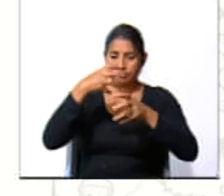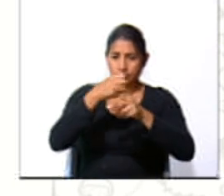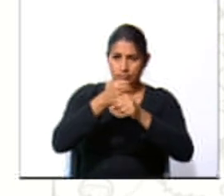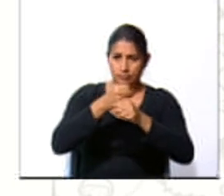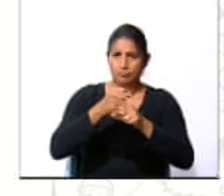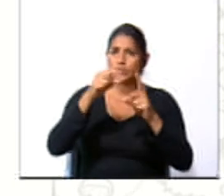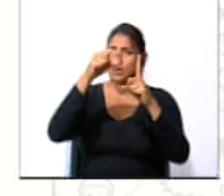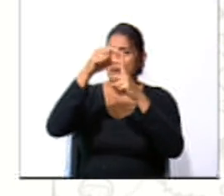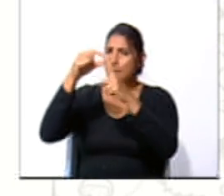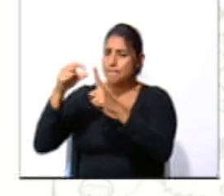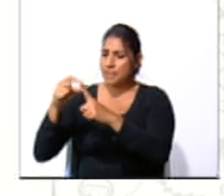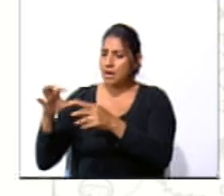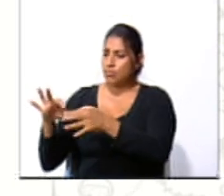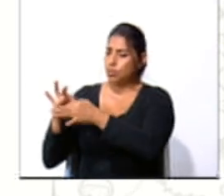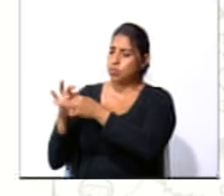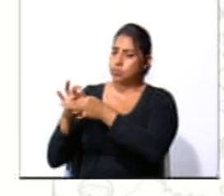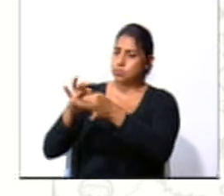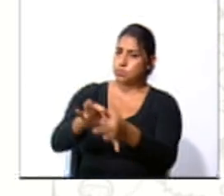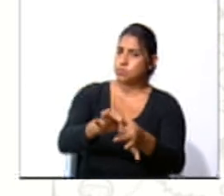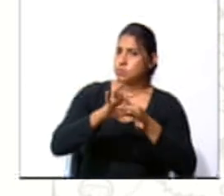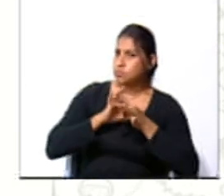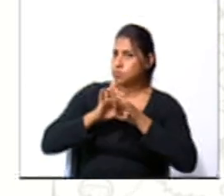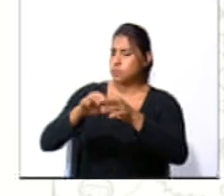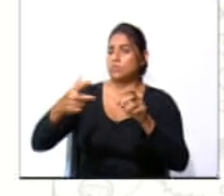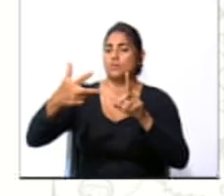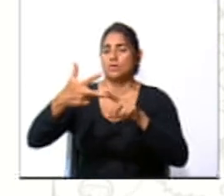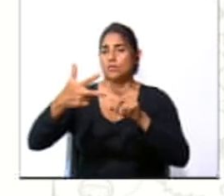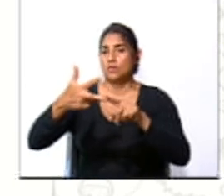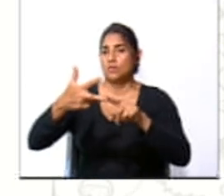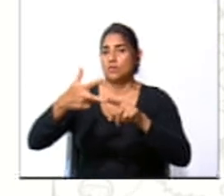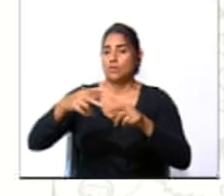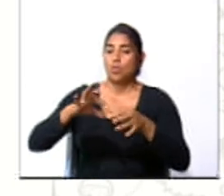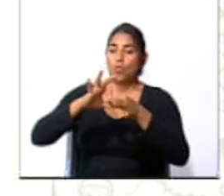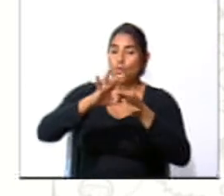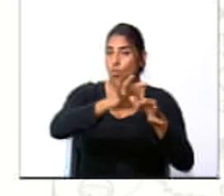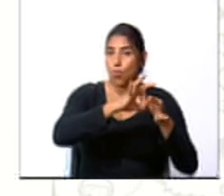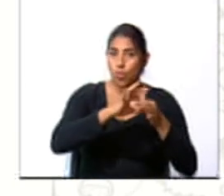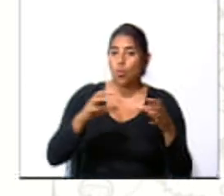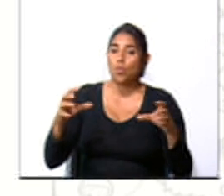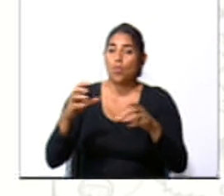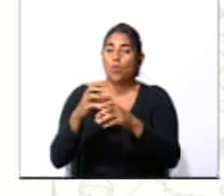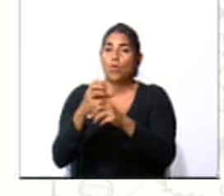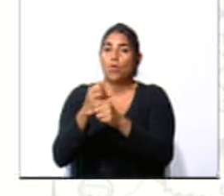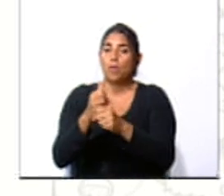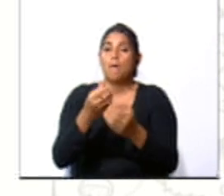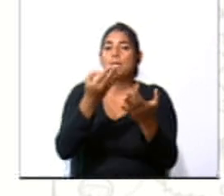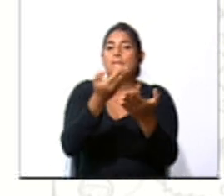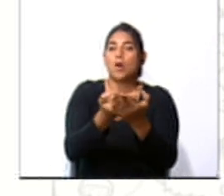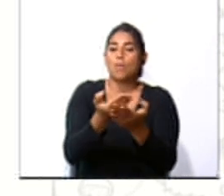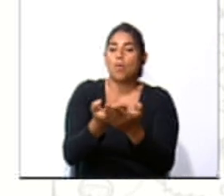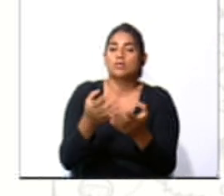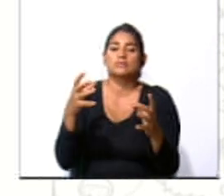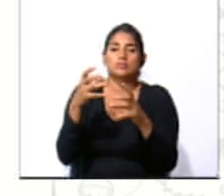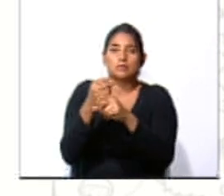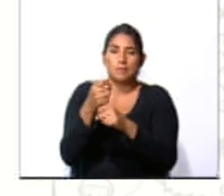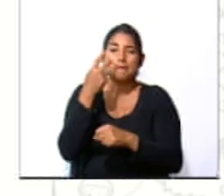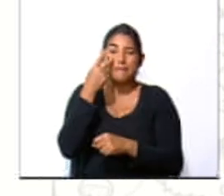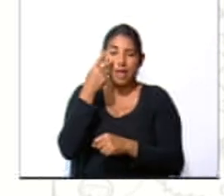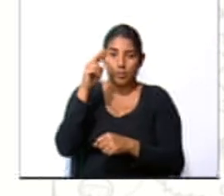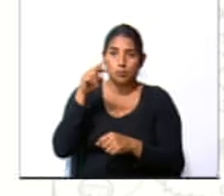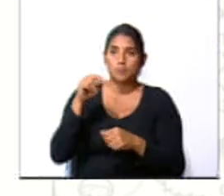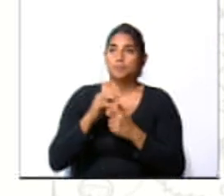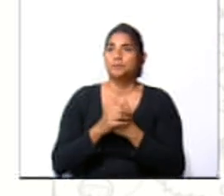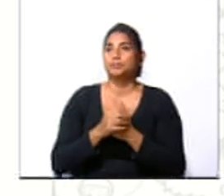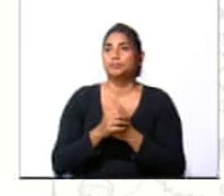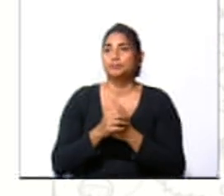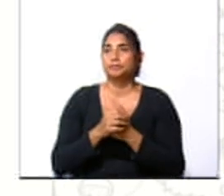las palabras de enlace y los cuales al unirse conforman las proposiciones. Vamos a leerlos, ¿de acuerdo?